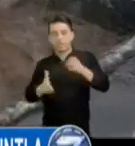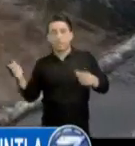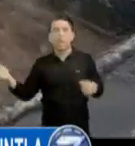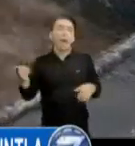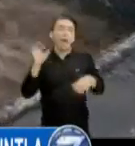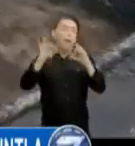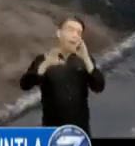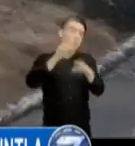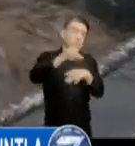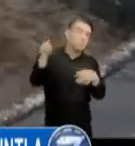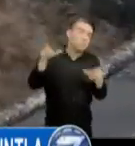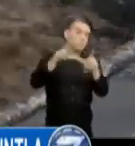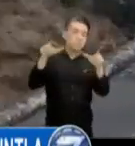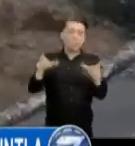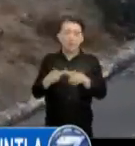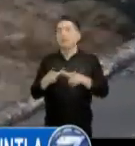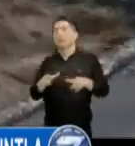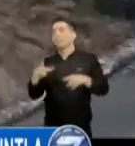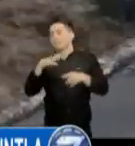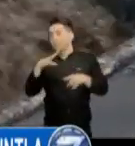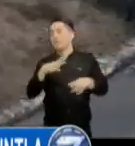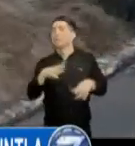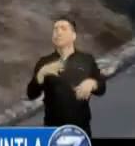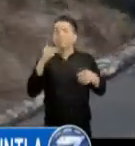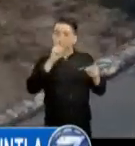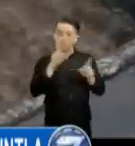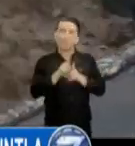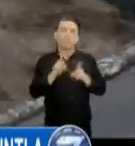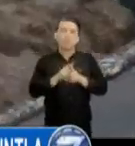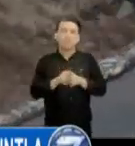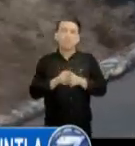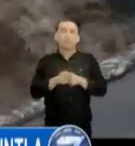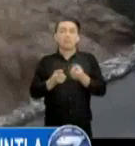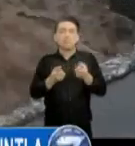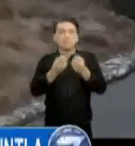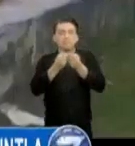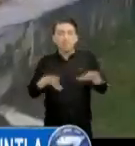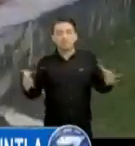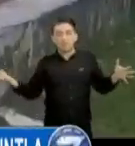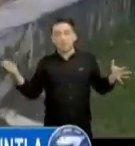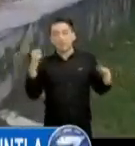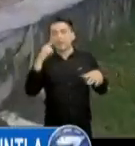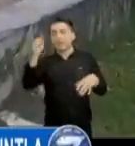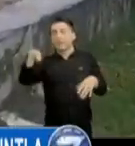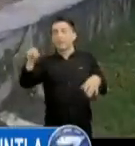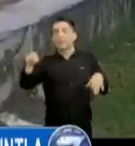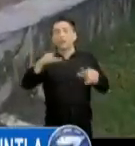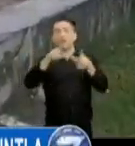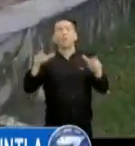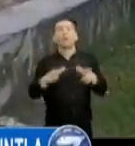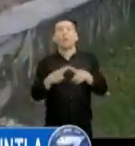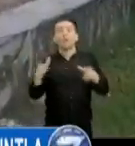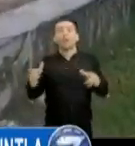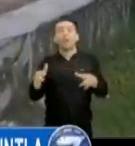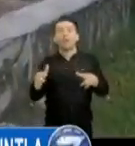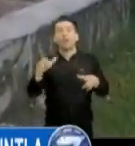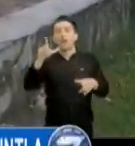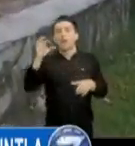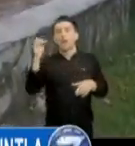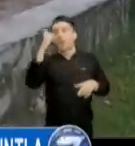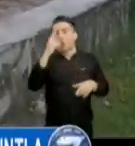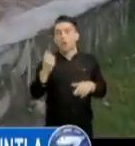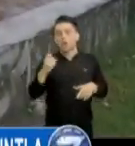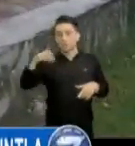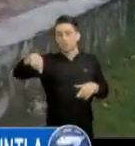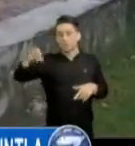que también sufrieron algunas pérdidas materiales fue la entrada hacia colonia Los Portales, la entrada a colonia